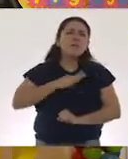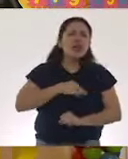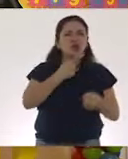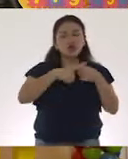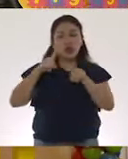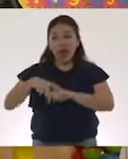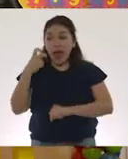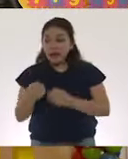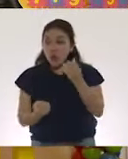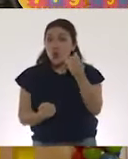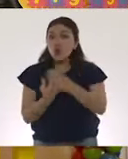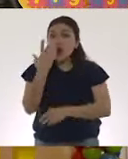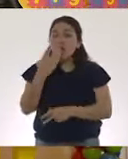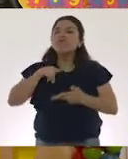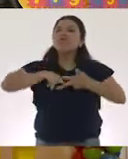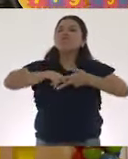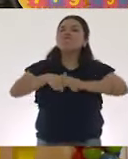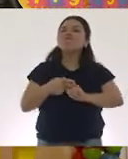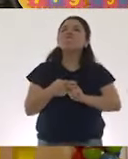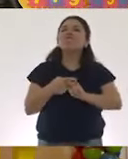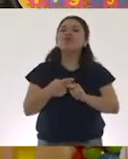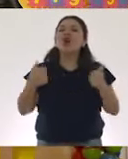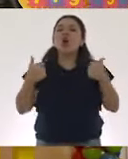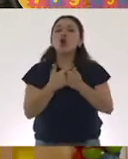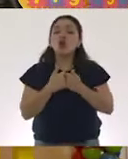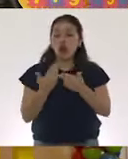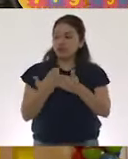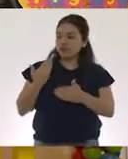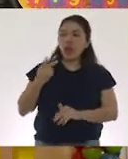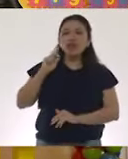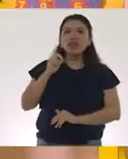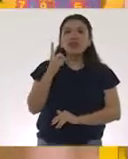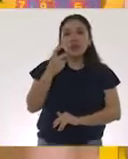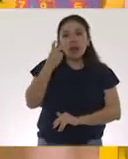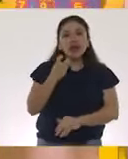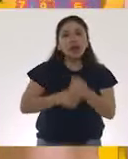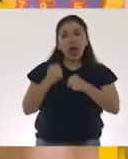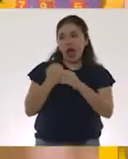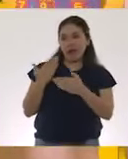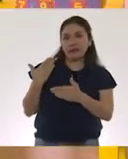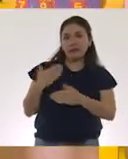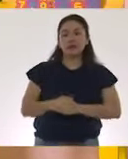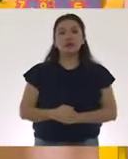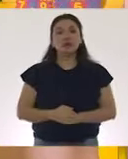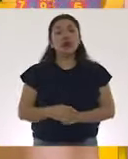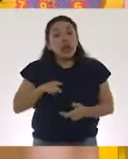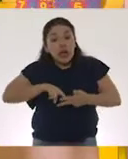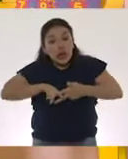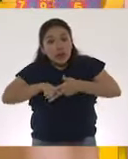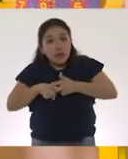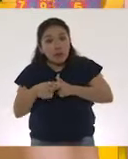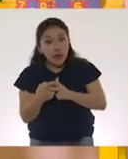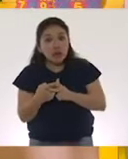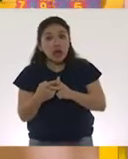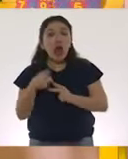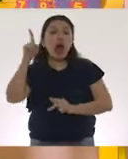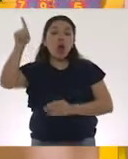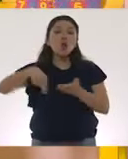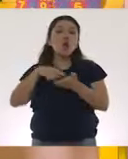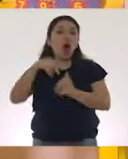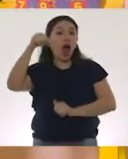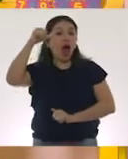este nuevo surgió a partir de diciembre del año anterior e inició en Asia,